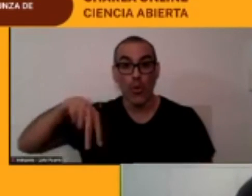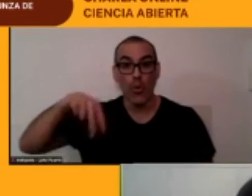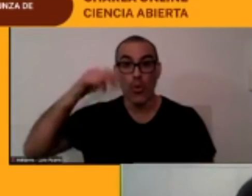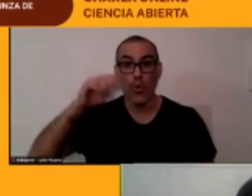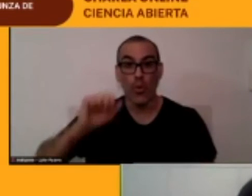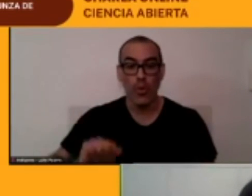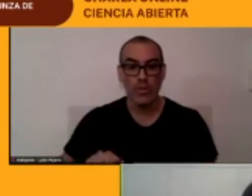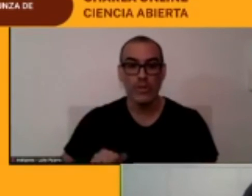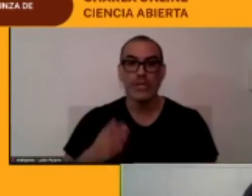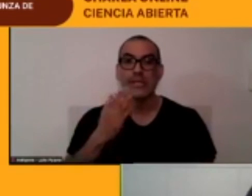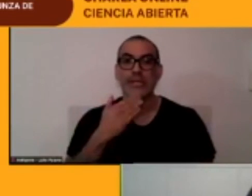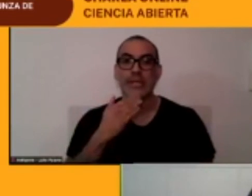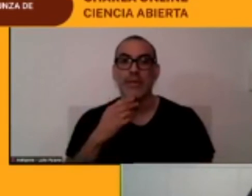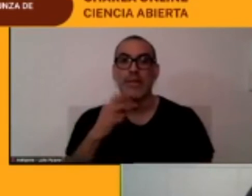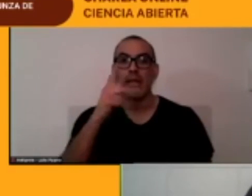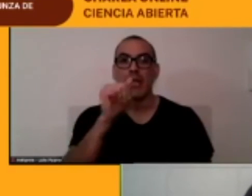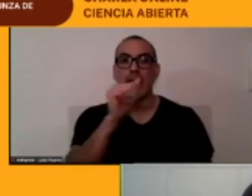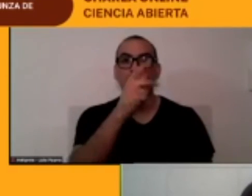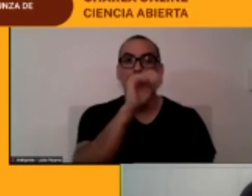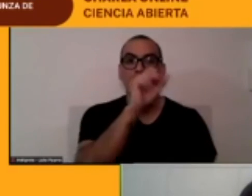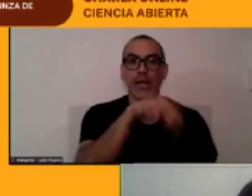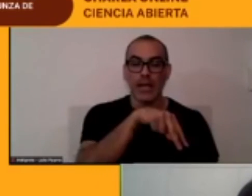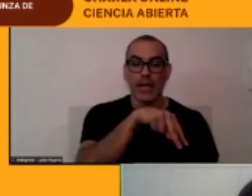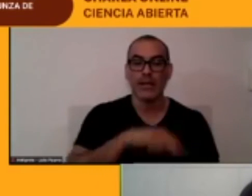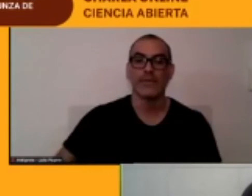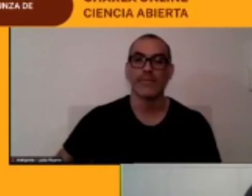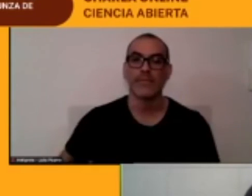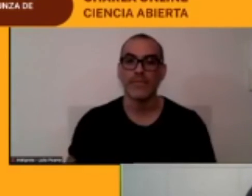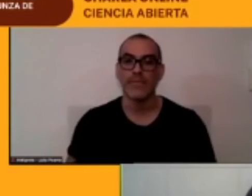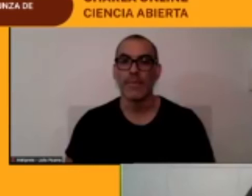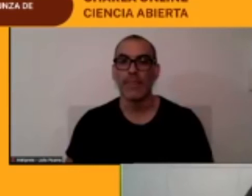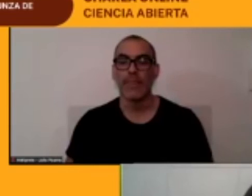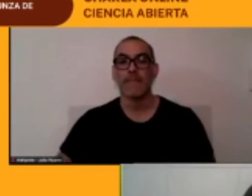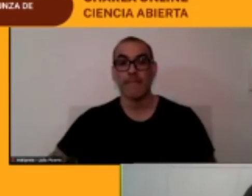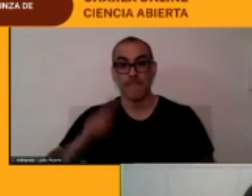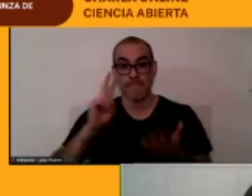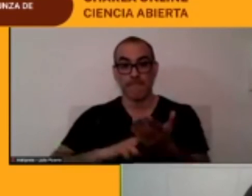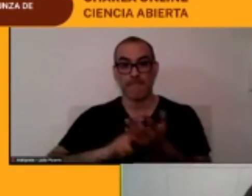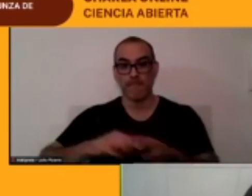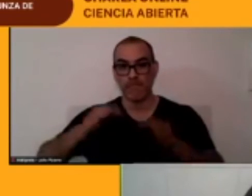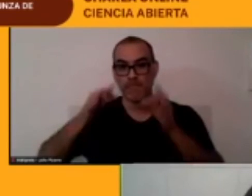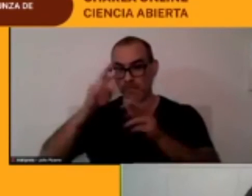de una lengua sería justo llevar a cabo las dos señaléticas